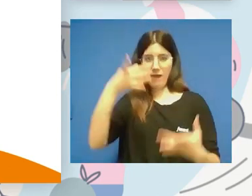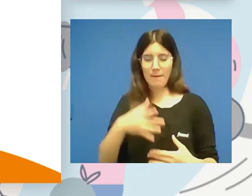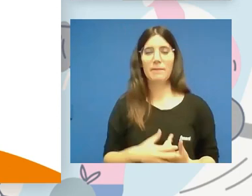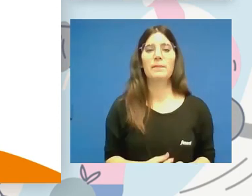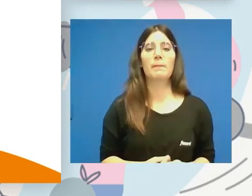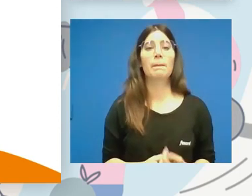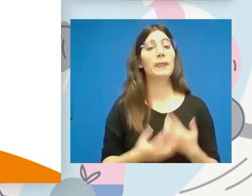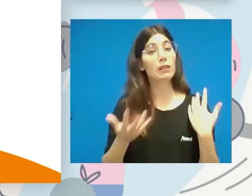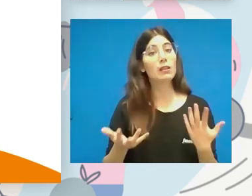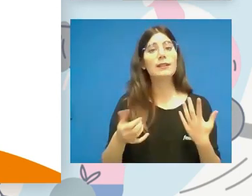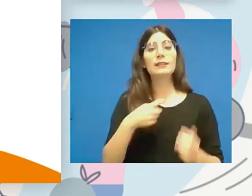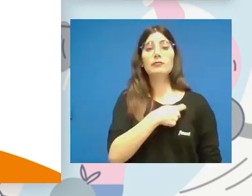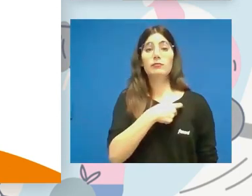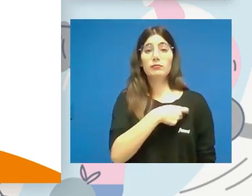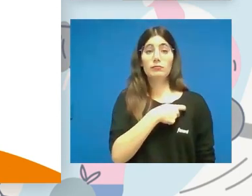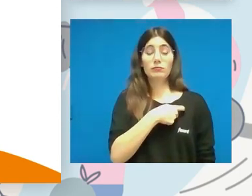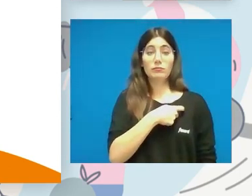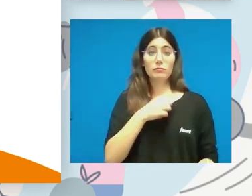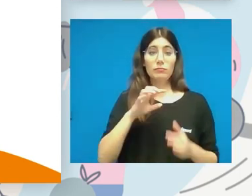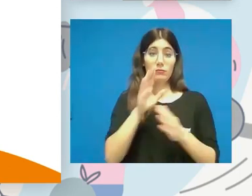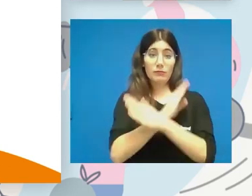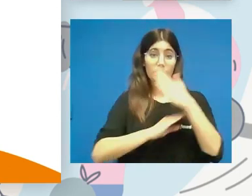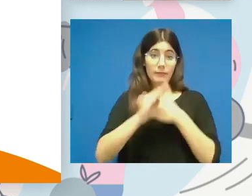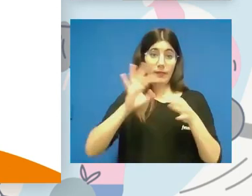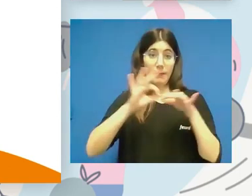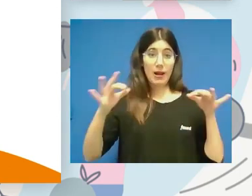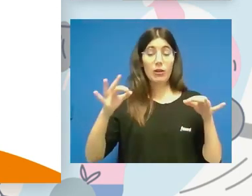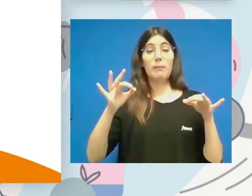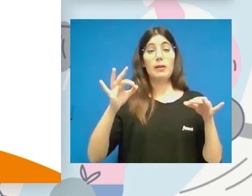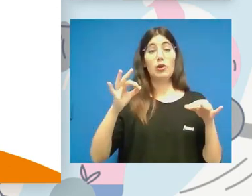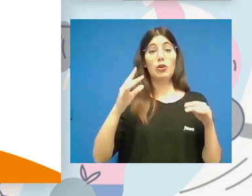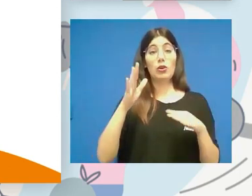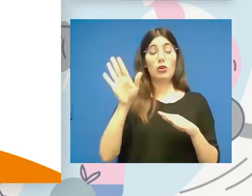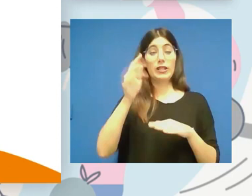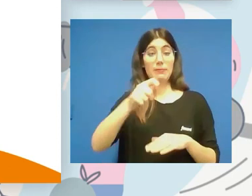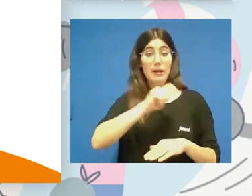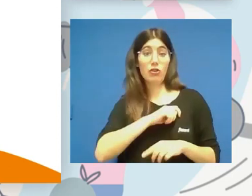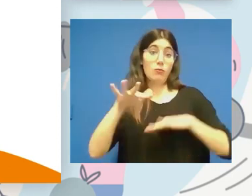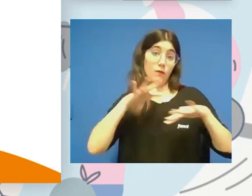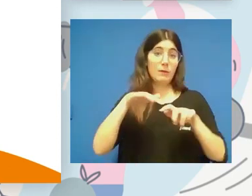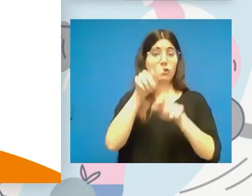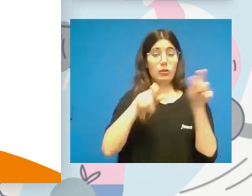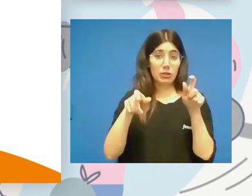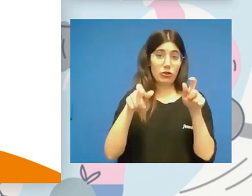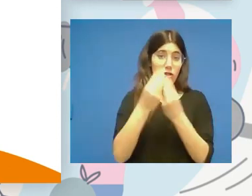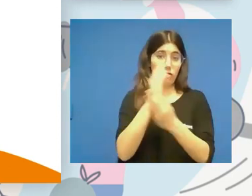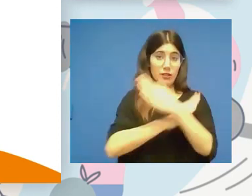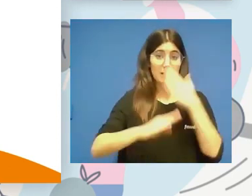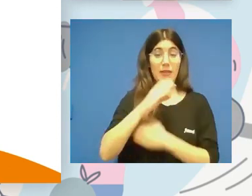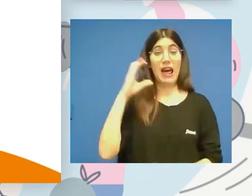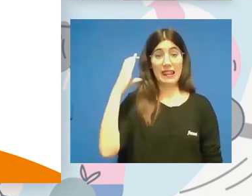Desde el Comité Paralímpico Español, desde el movimiento de las personas con discapacidad en general, el CERMI,